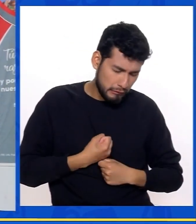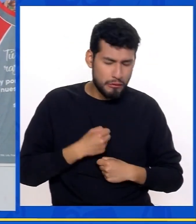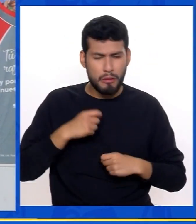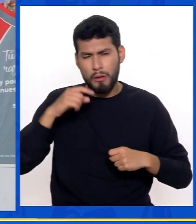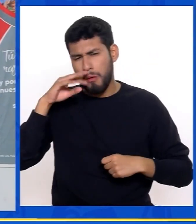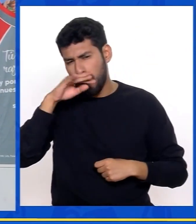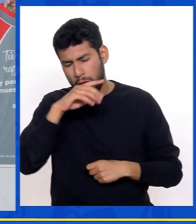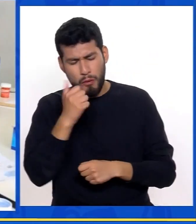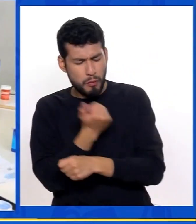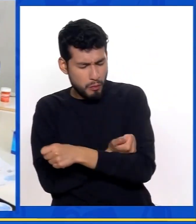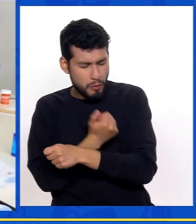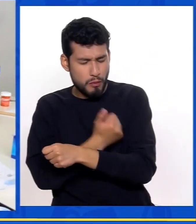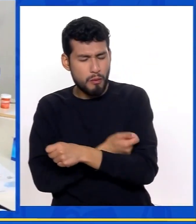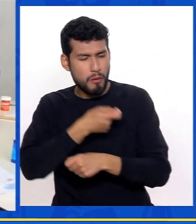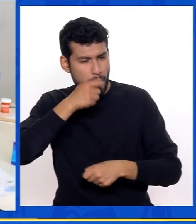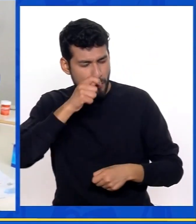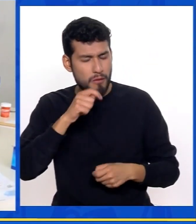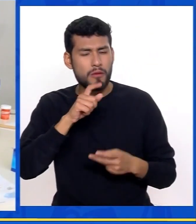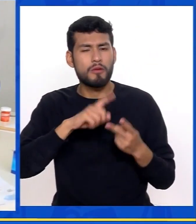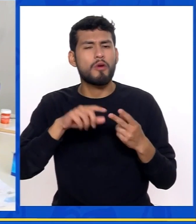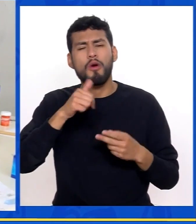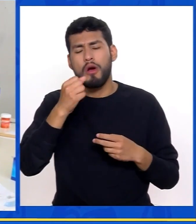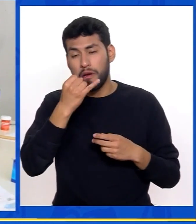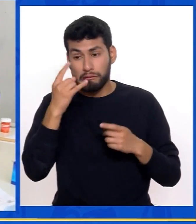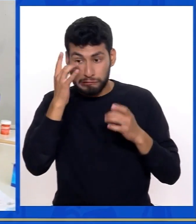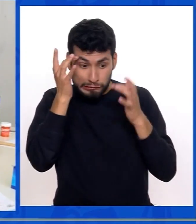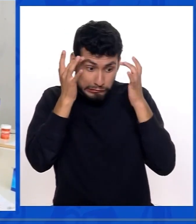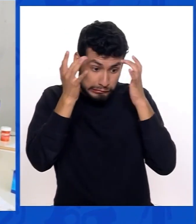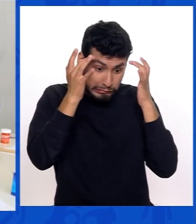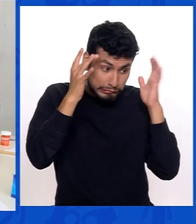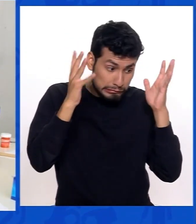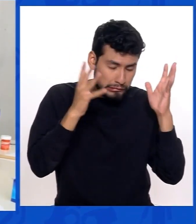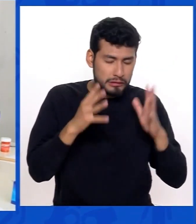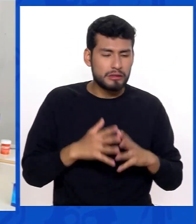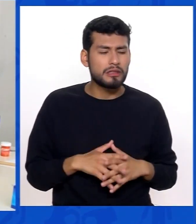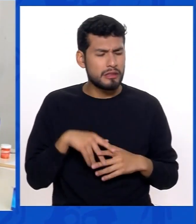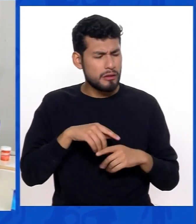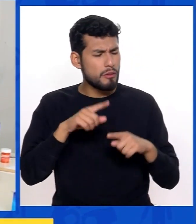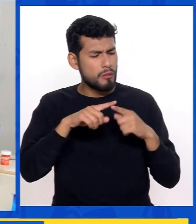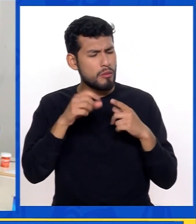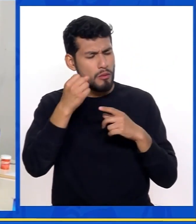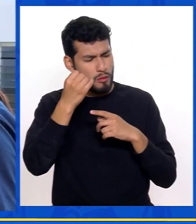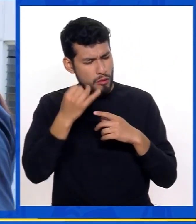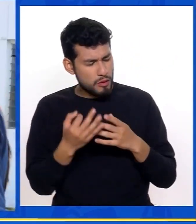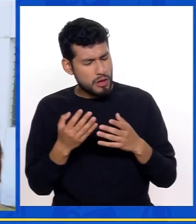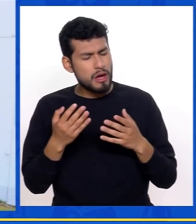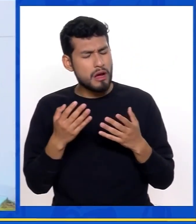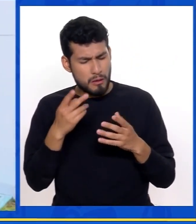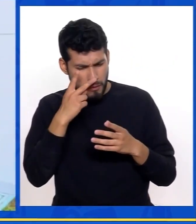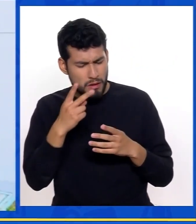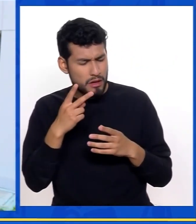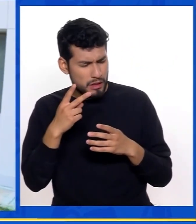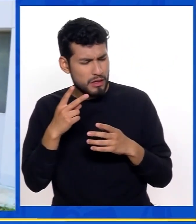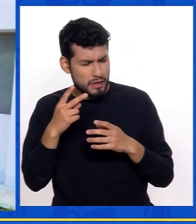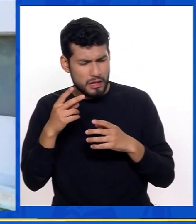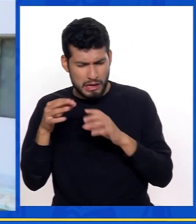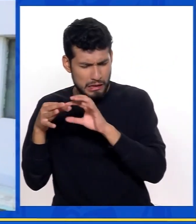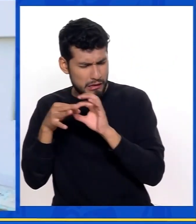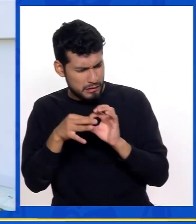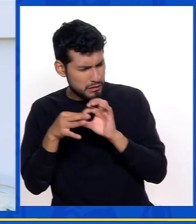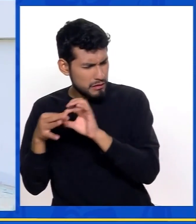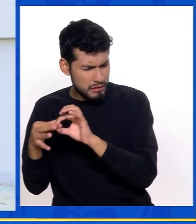drogas y psicosis también. De tal manera que hay una correlación muy marcada entre este